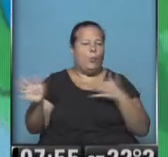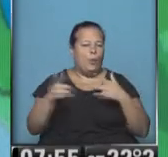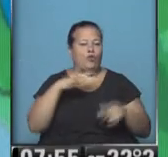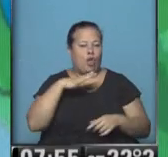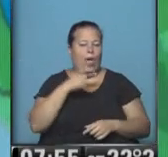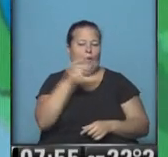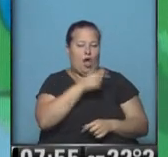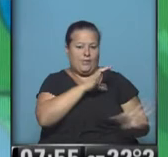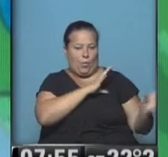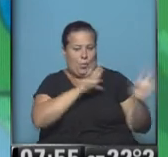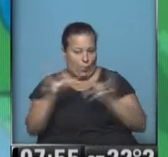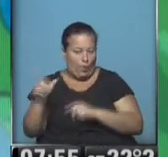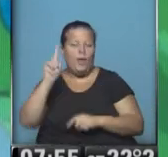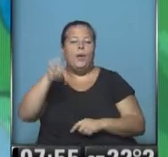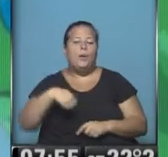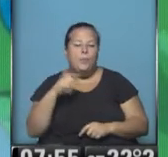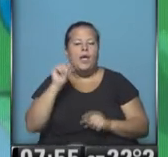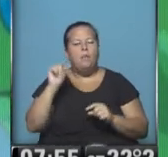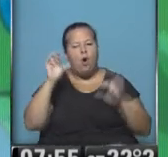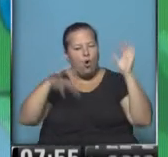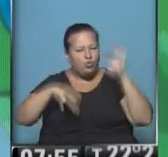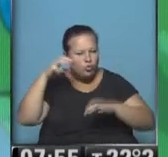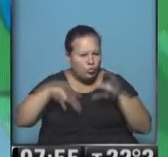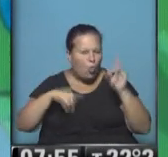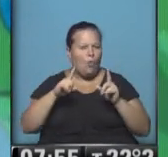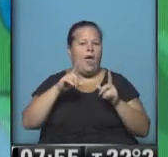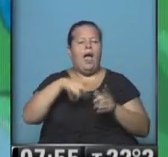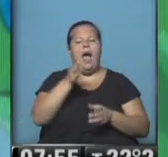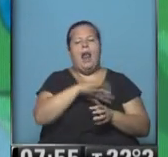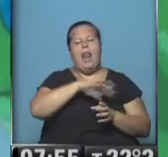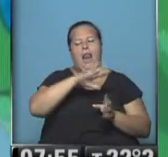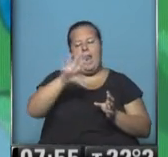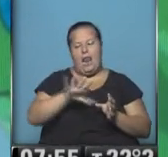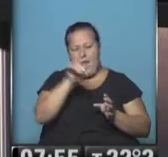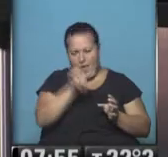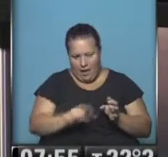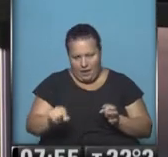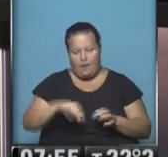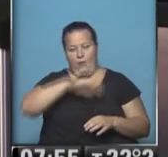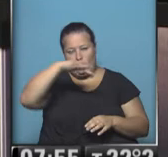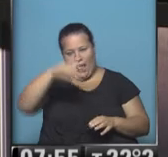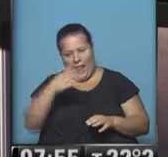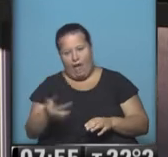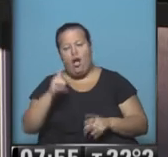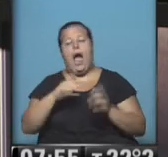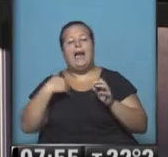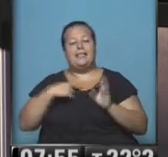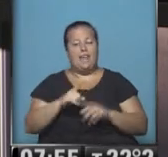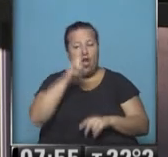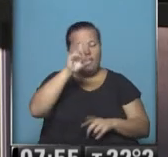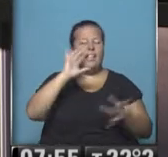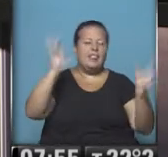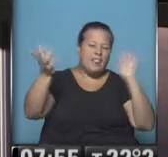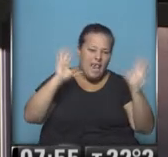soplará del sector oeste y que dejará solo algunas precipitaciones a lo largo de la región cordillerana. El noroeste argentino también con tiempo